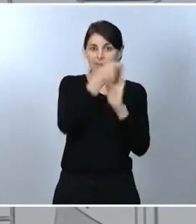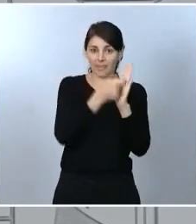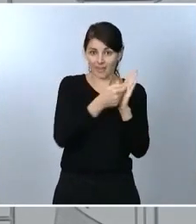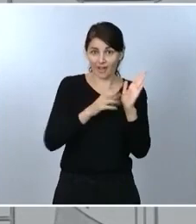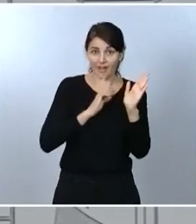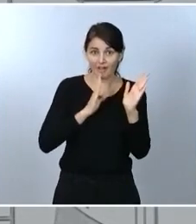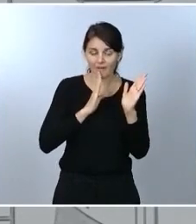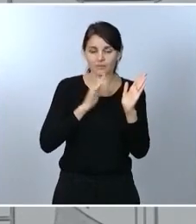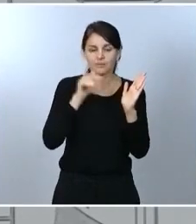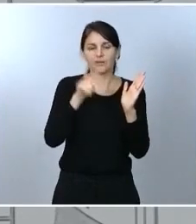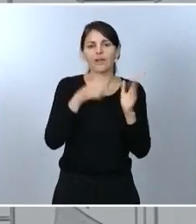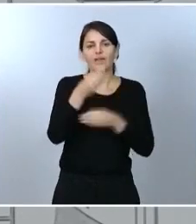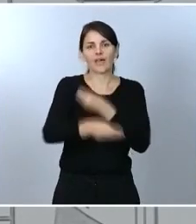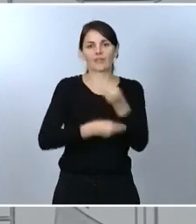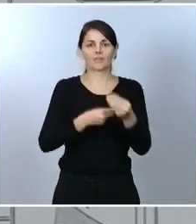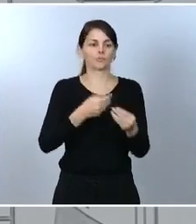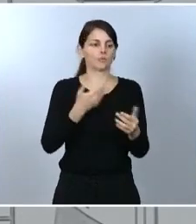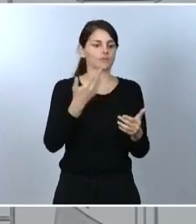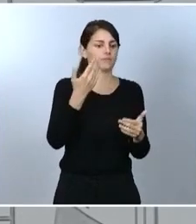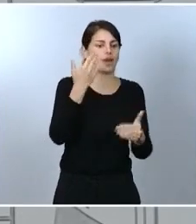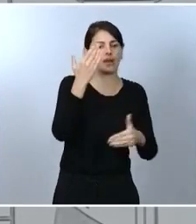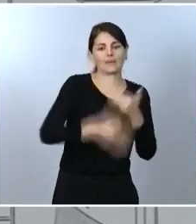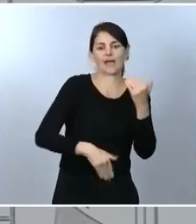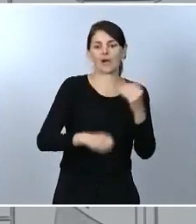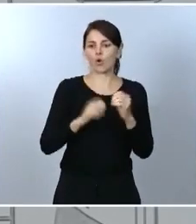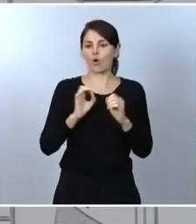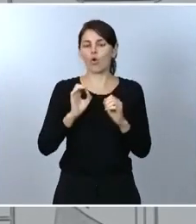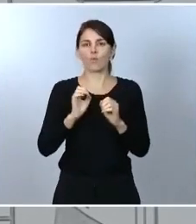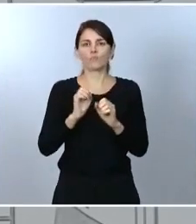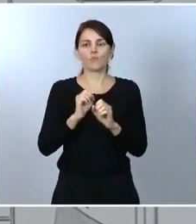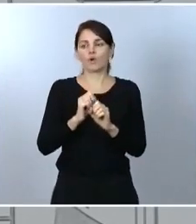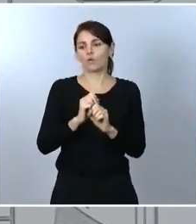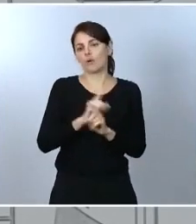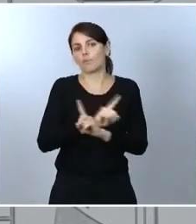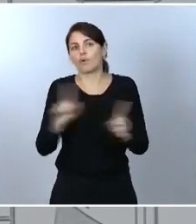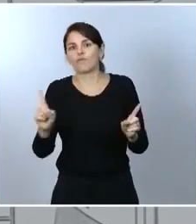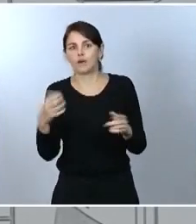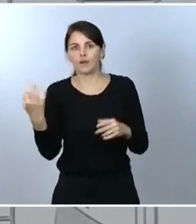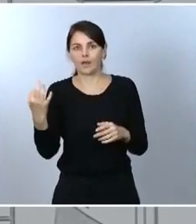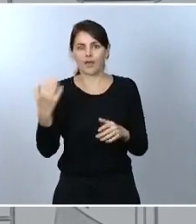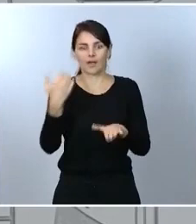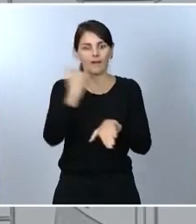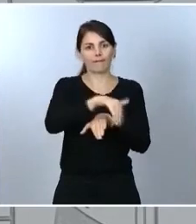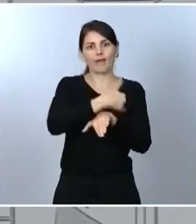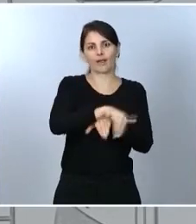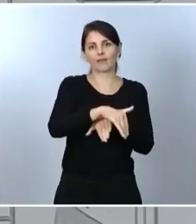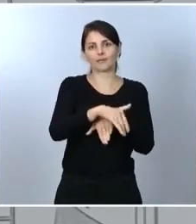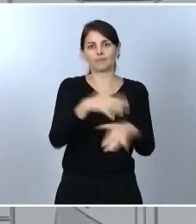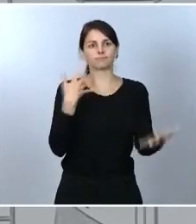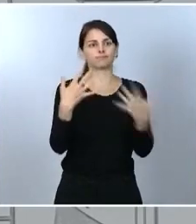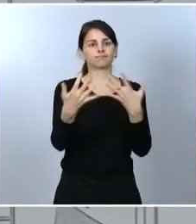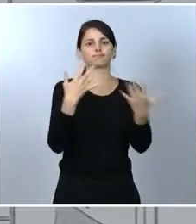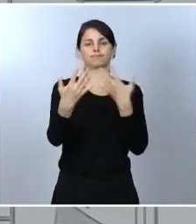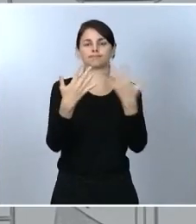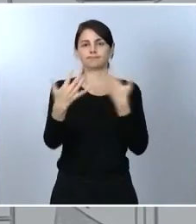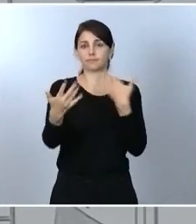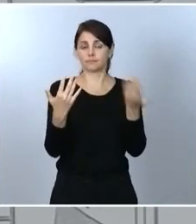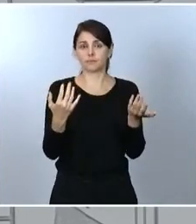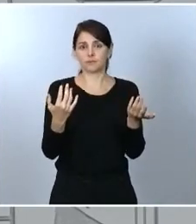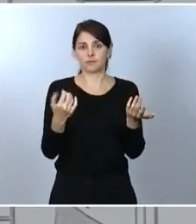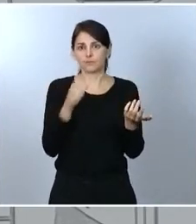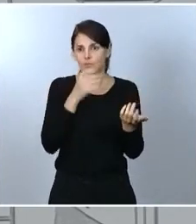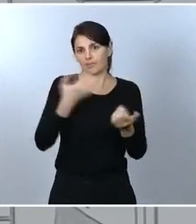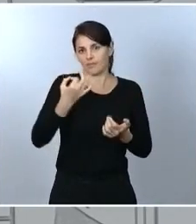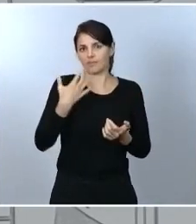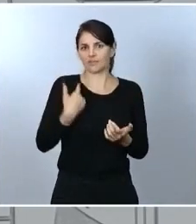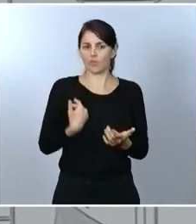la salida a la calle, salvo, efectivamente, razones muy argumentadas, muy tasadas en el Real Decreto de Estado de Alarma a las